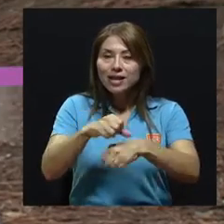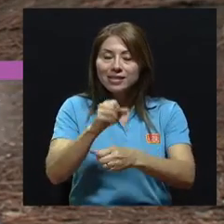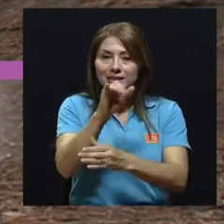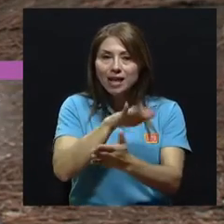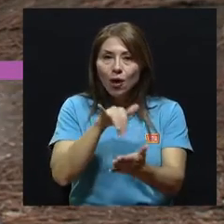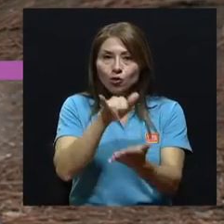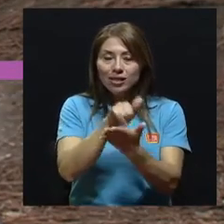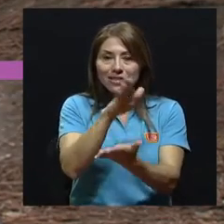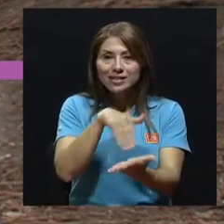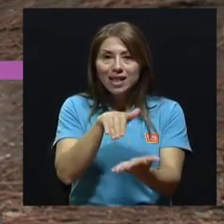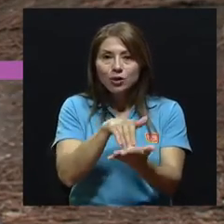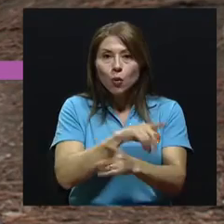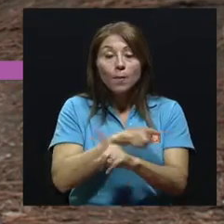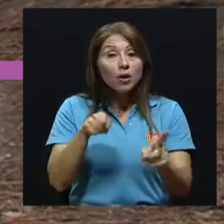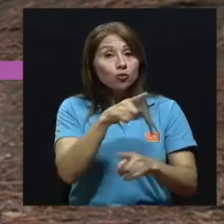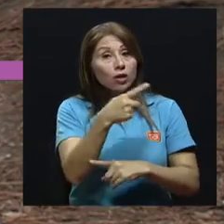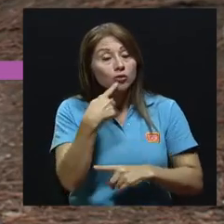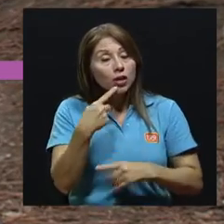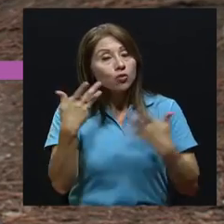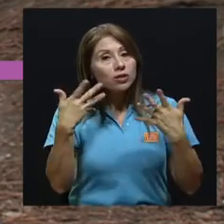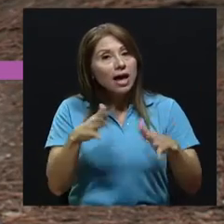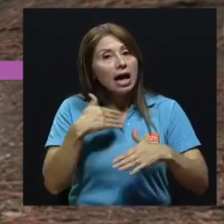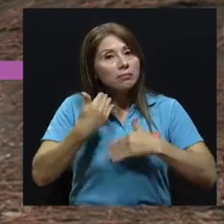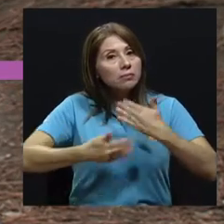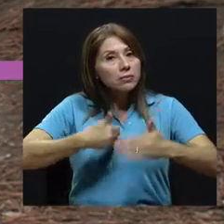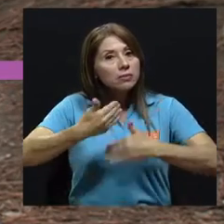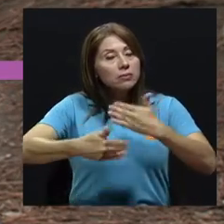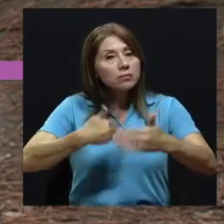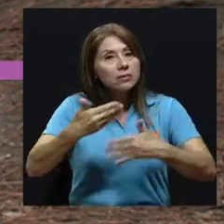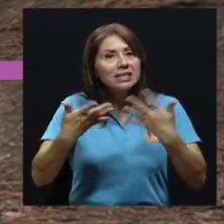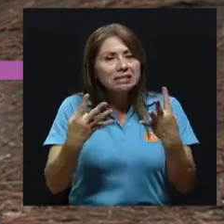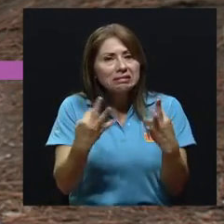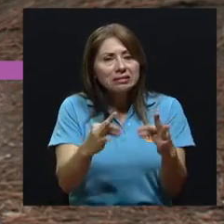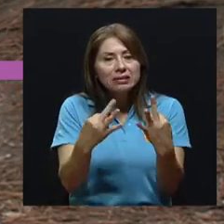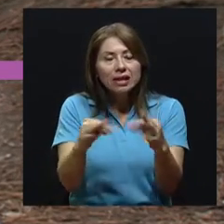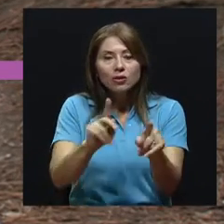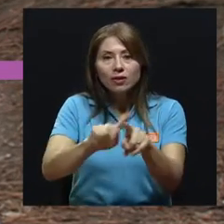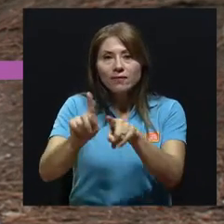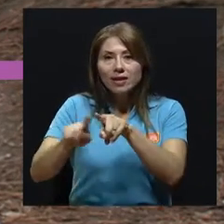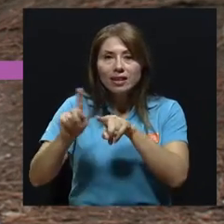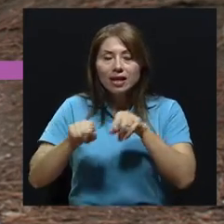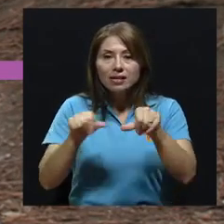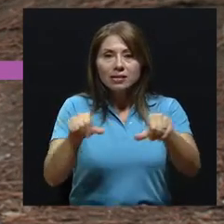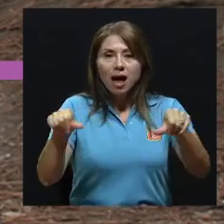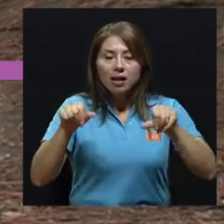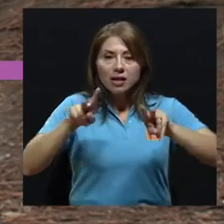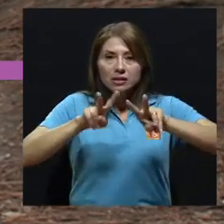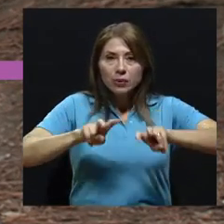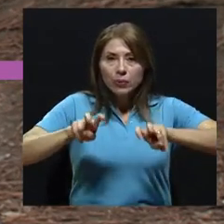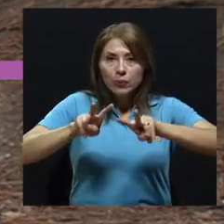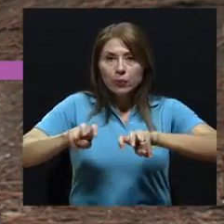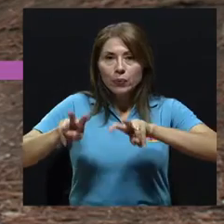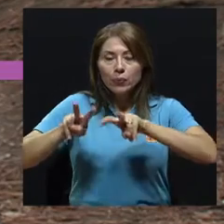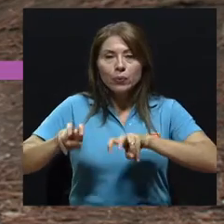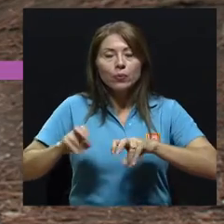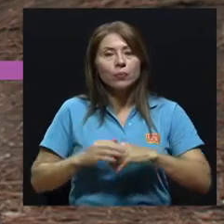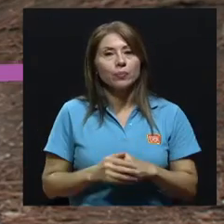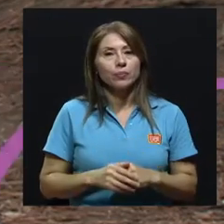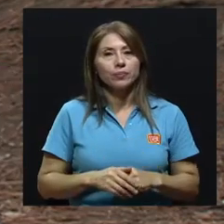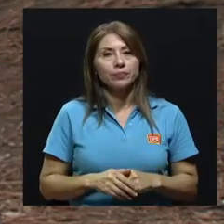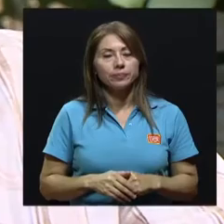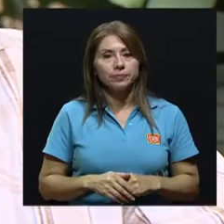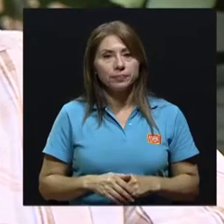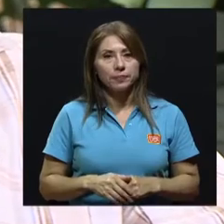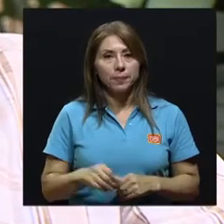comentaba que ya ha ido avanzando esta red y que se ha hecho un esfuerzo por hacer un análisis en diversas áreas, yo quisiera que profundizáramos más al